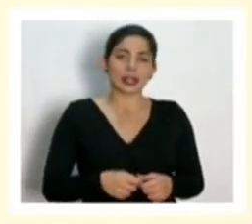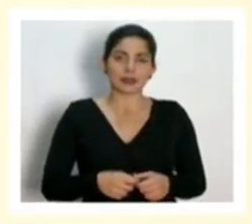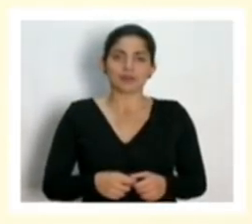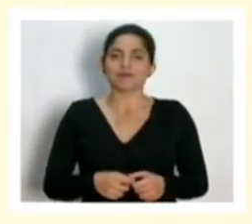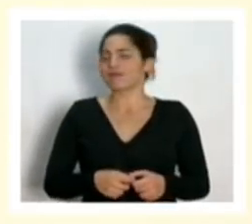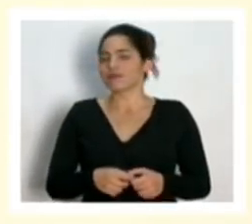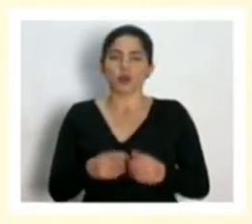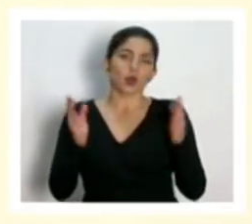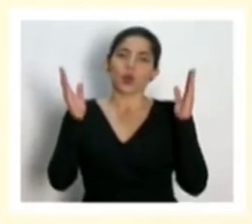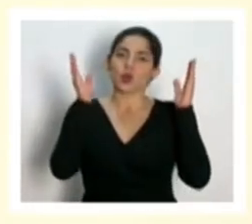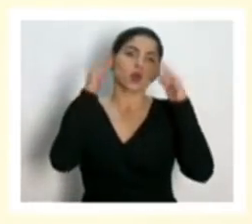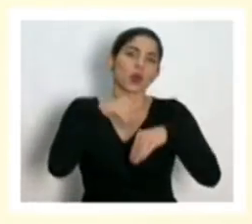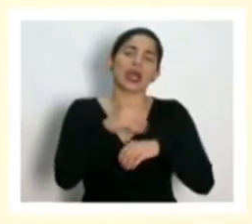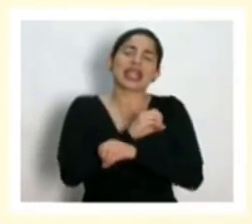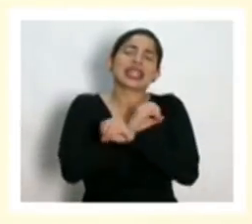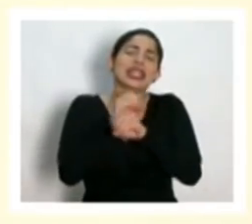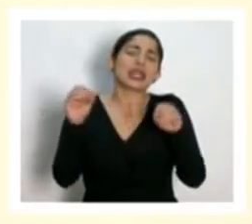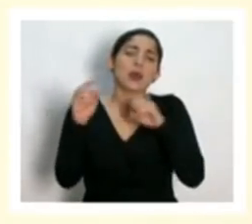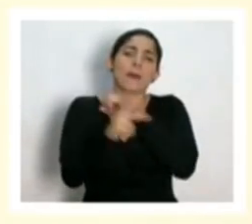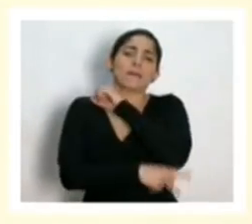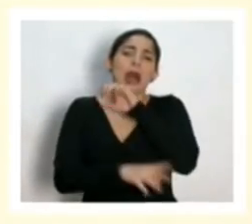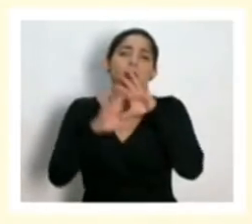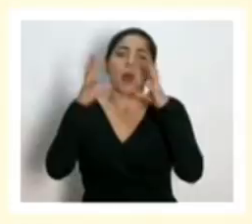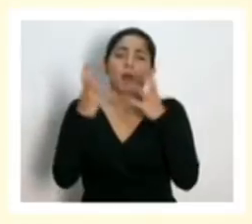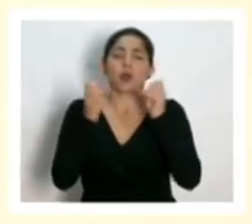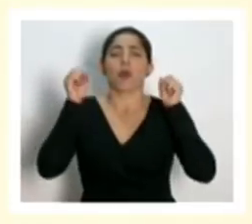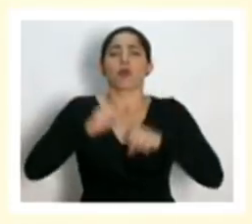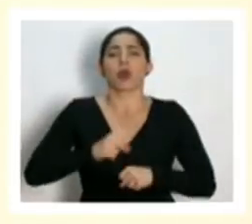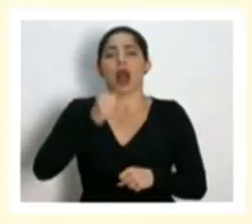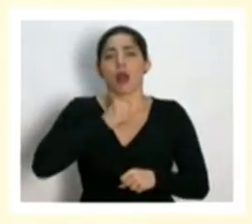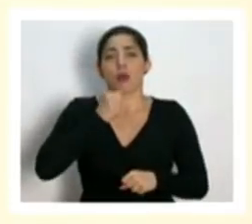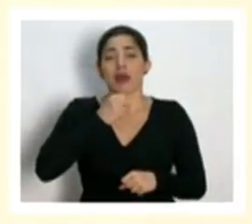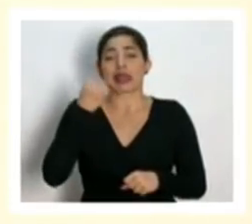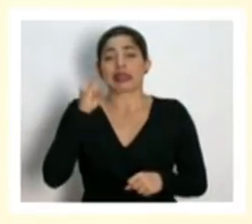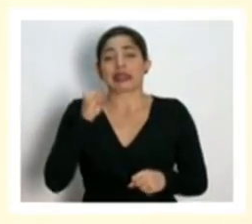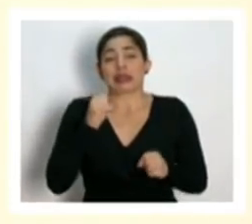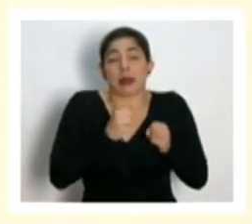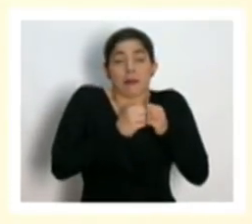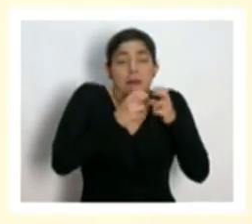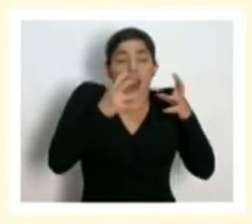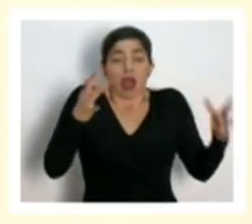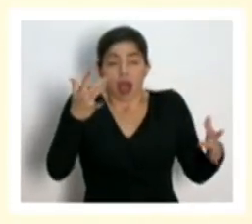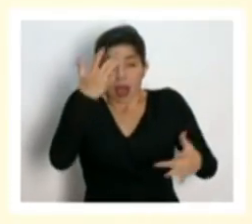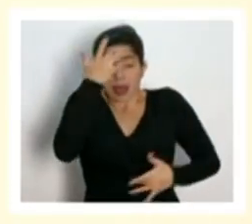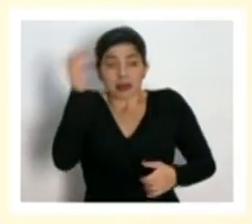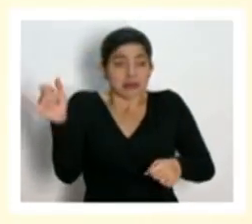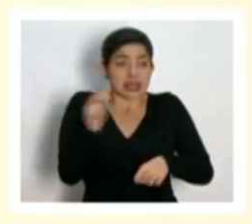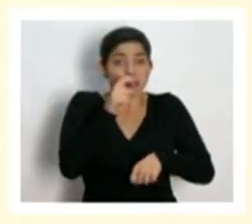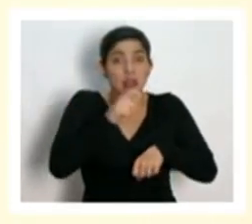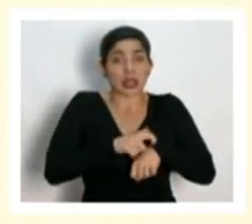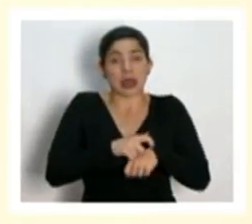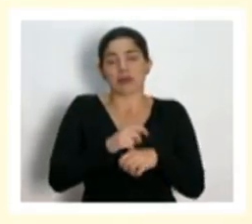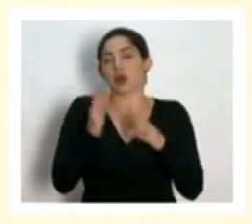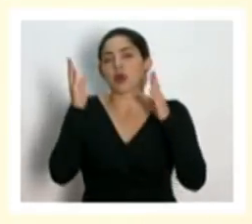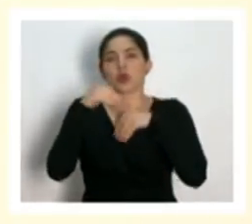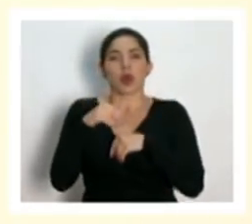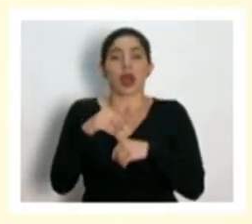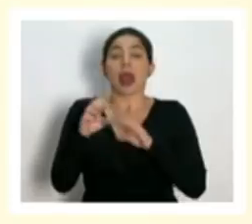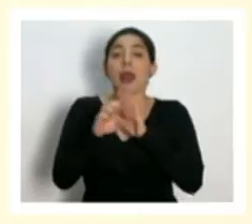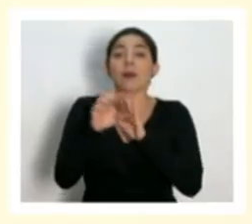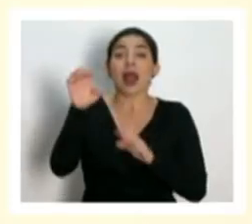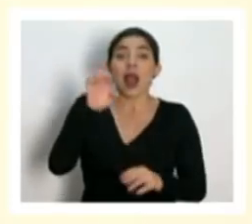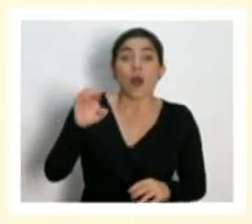no hay país en el mundo que aguante un crecimiento exponencial de casos ya hemos visto como en Europa